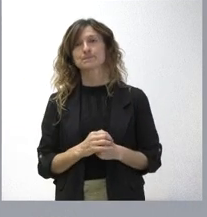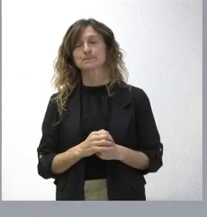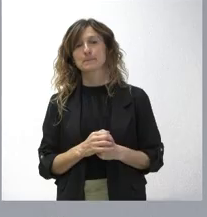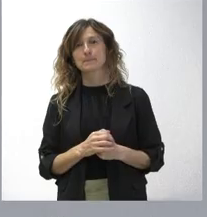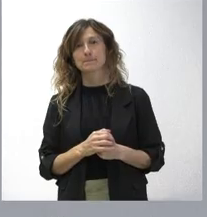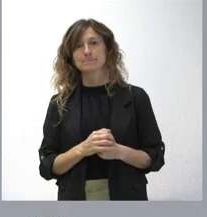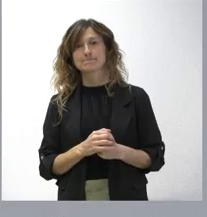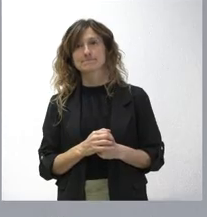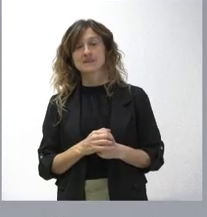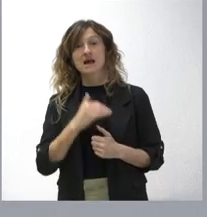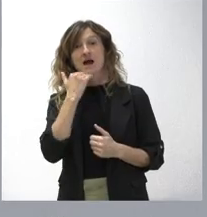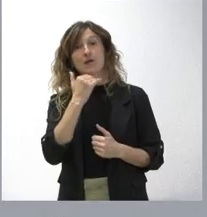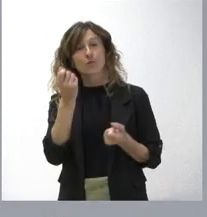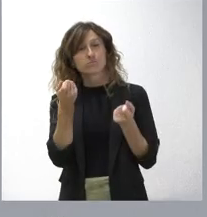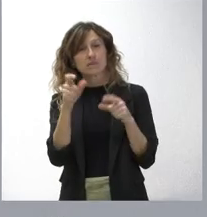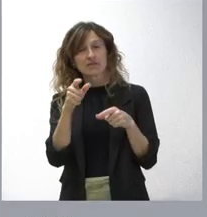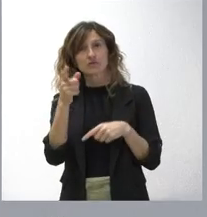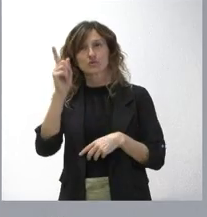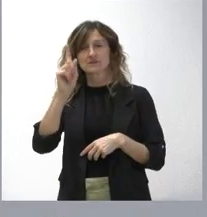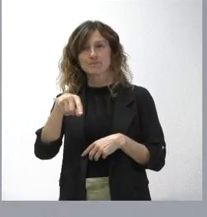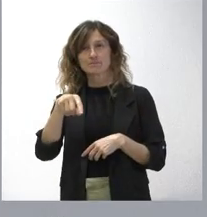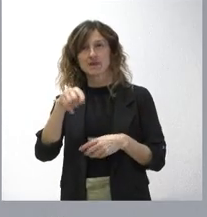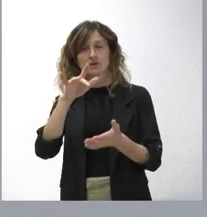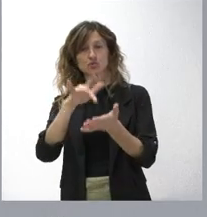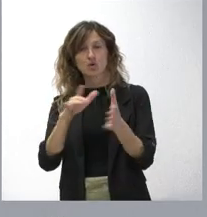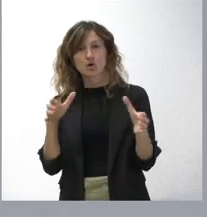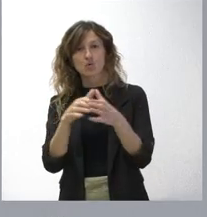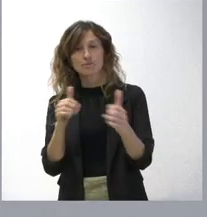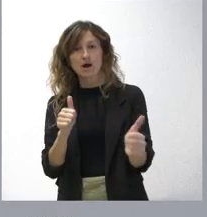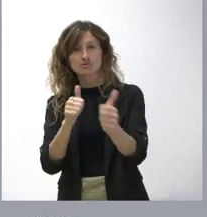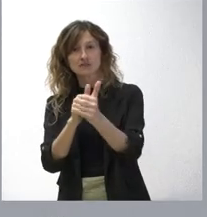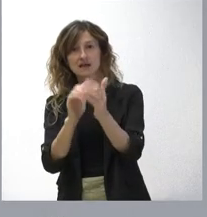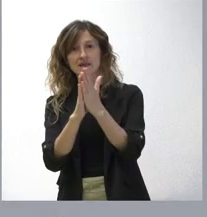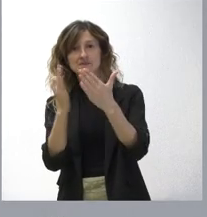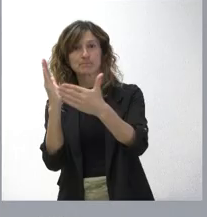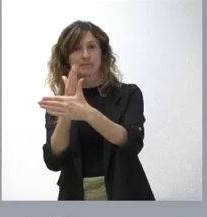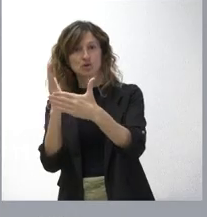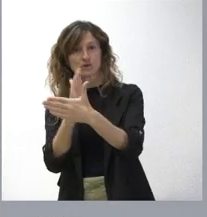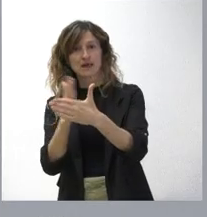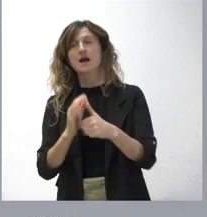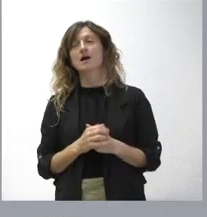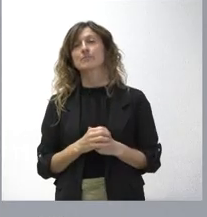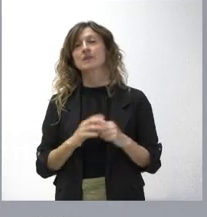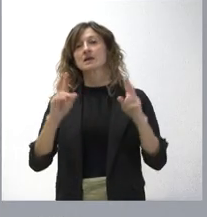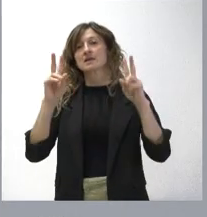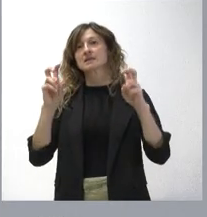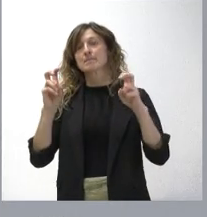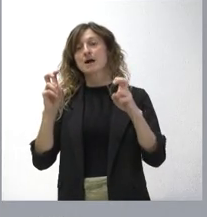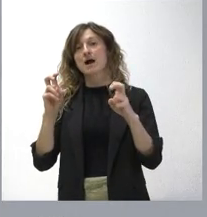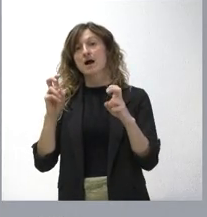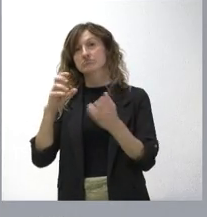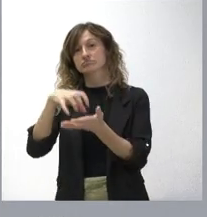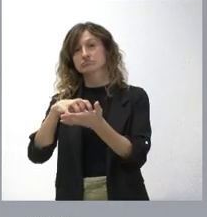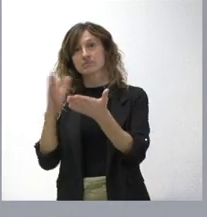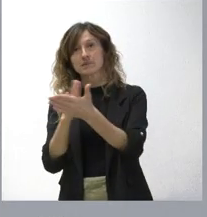algo parecido ocurre también con el cuerpo de auxiliares de biblioteca. En la materia de bibliotecas, el